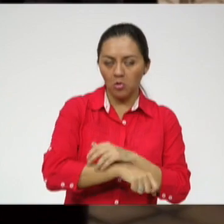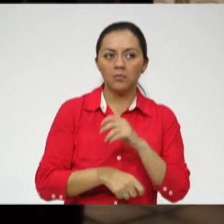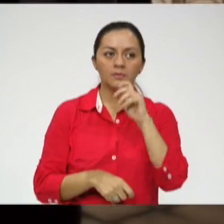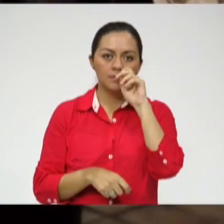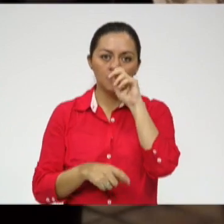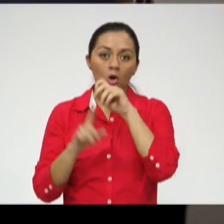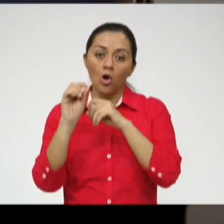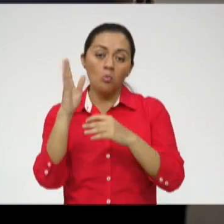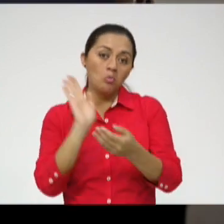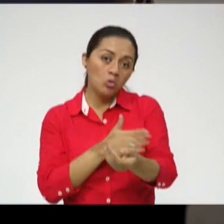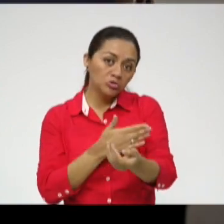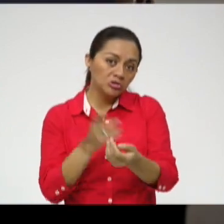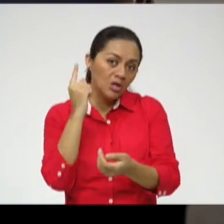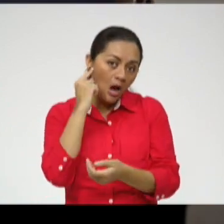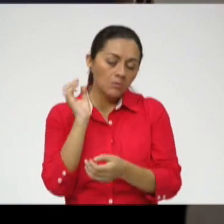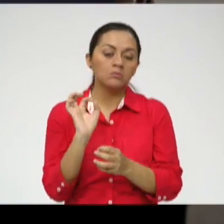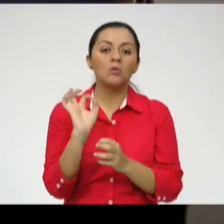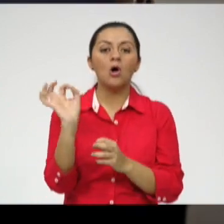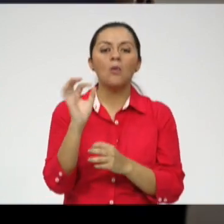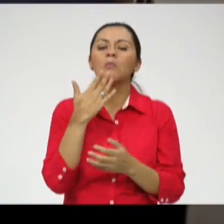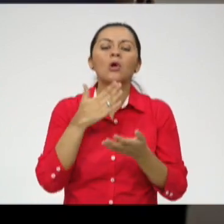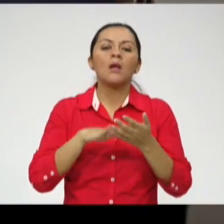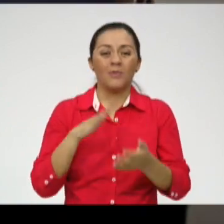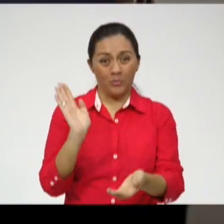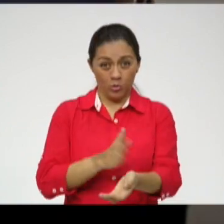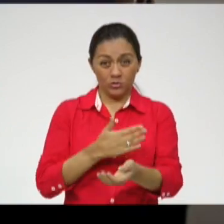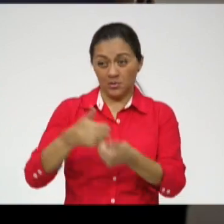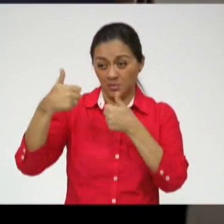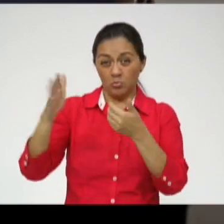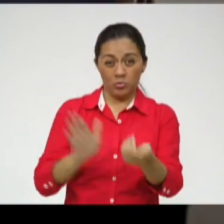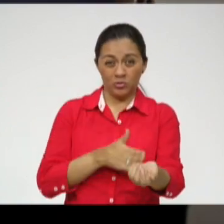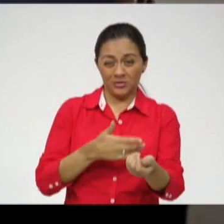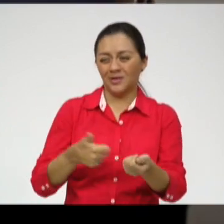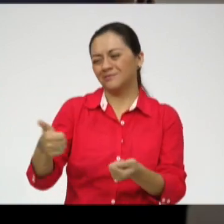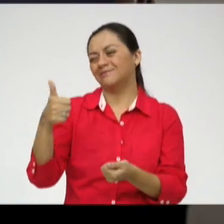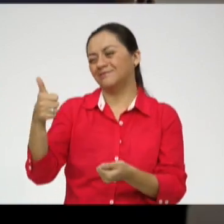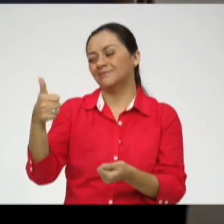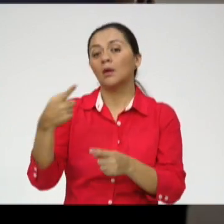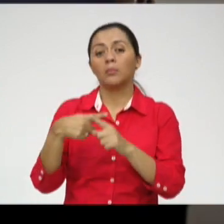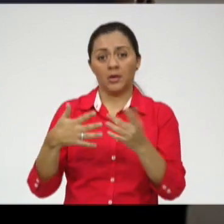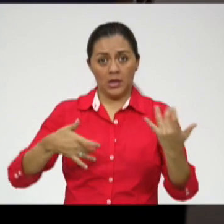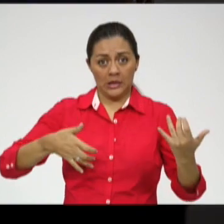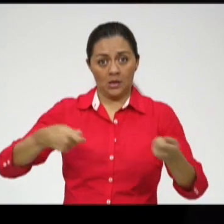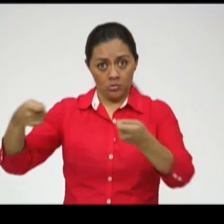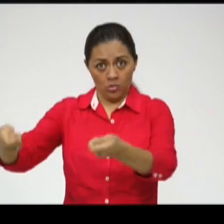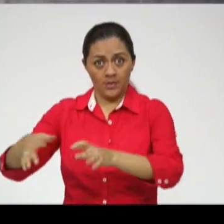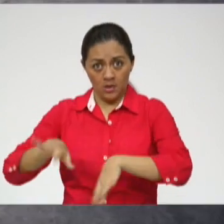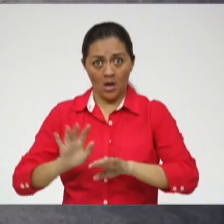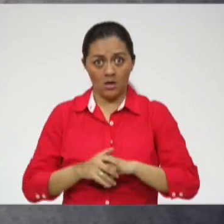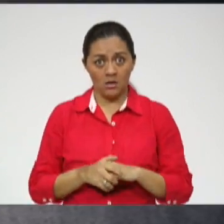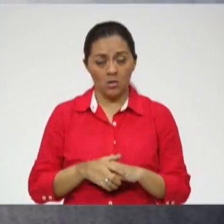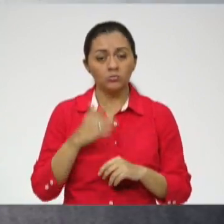si es bueno para la música. Pero si nunca le he dado un instrumento, ¿cómo puedo saber si tiene o no el talento?